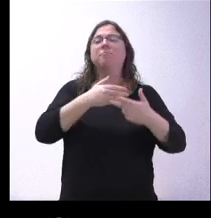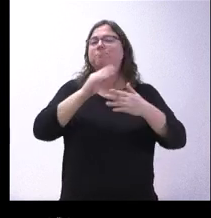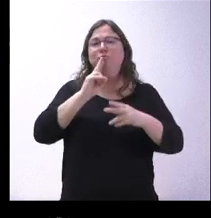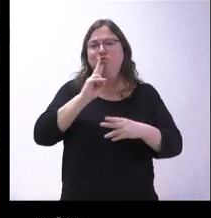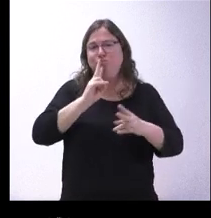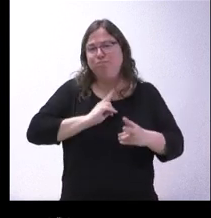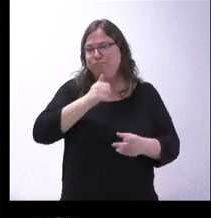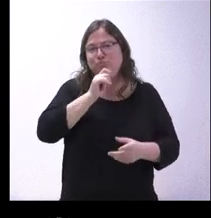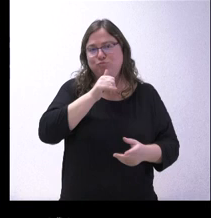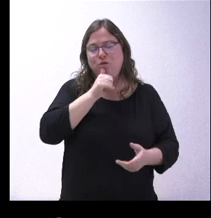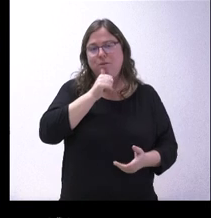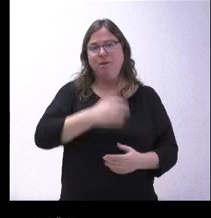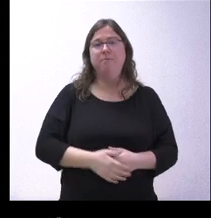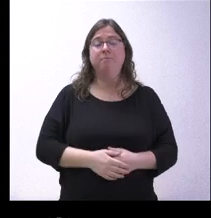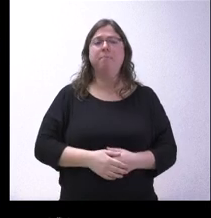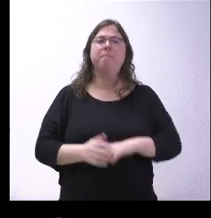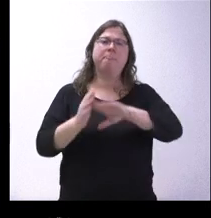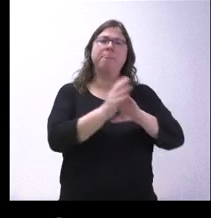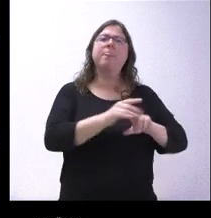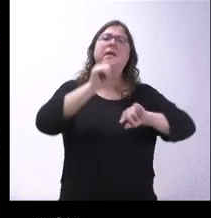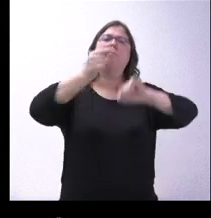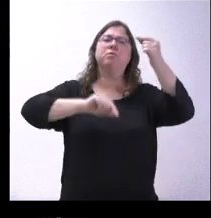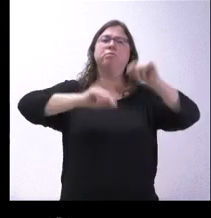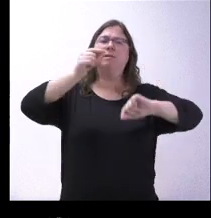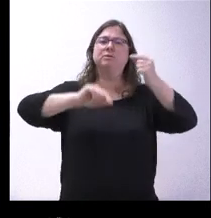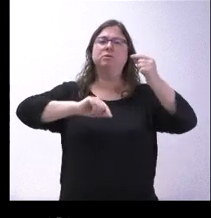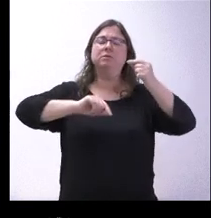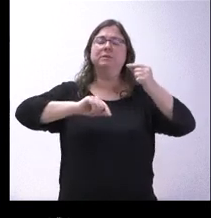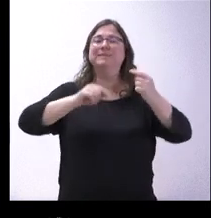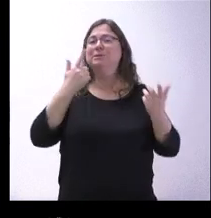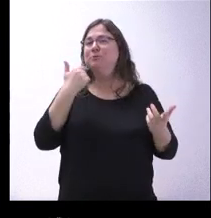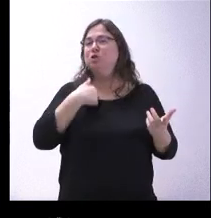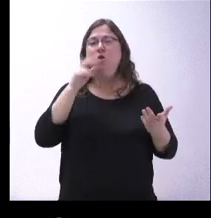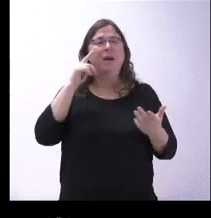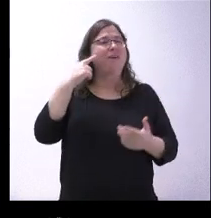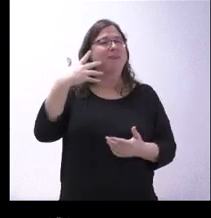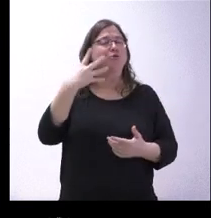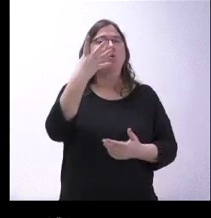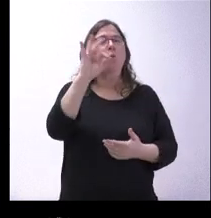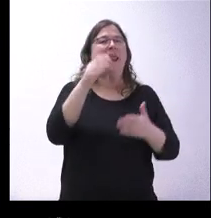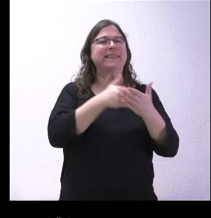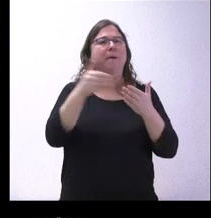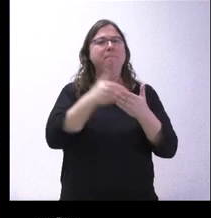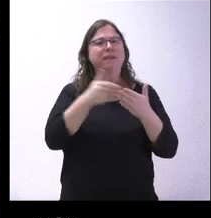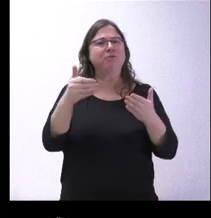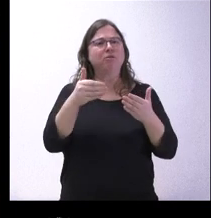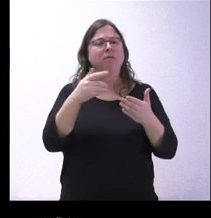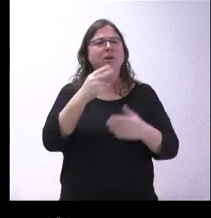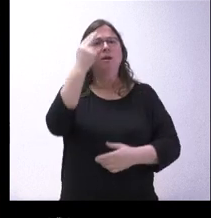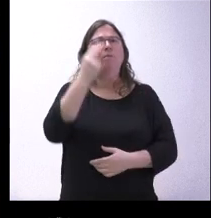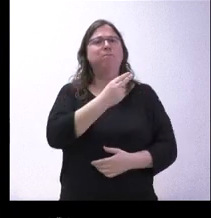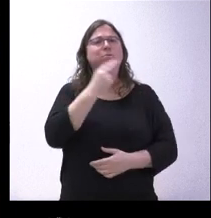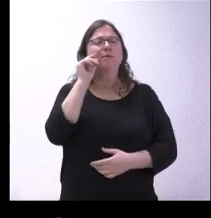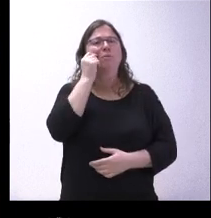de los presupuestos, sigo sin ver los famosos 40 millones que prometió Mañue con la campaña